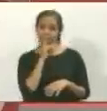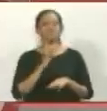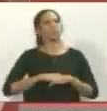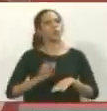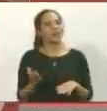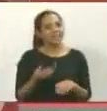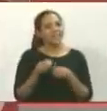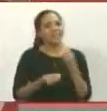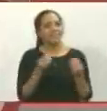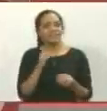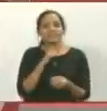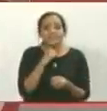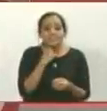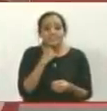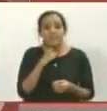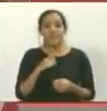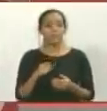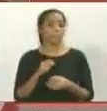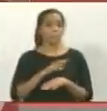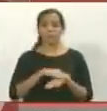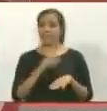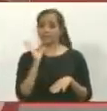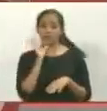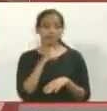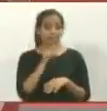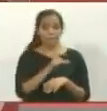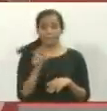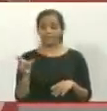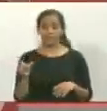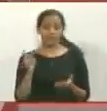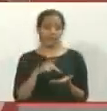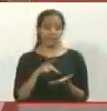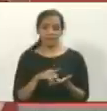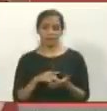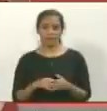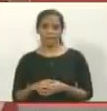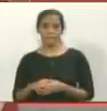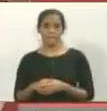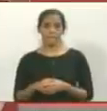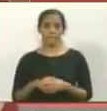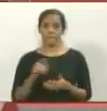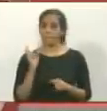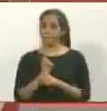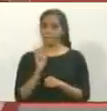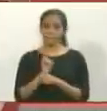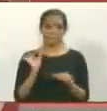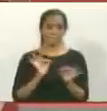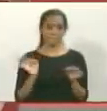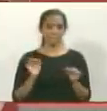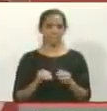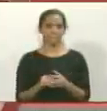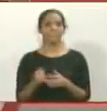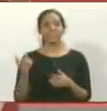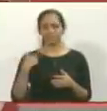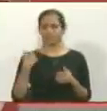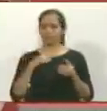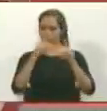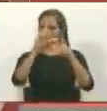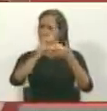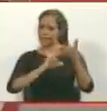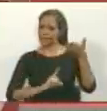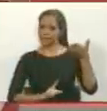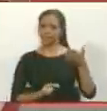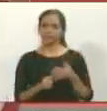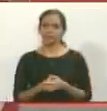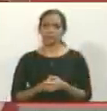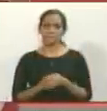qué lo hacen así escondido? Porque no tienen quórum, porque no va nadie. Y yo tengo el reporte de adentro de